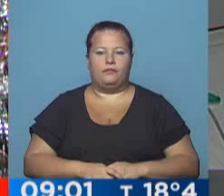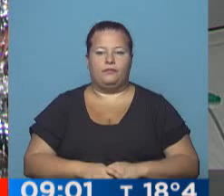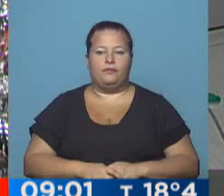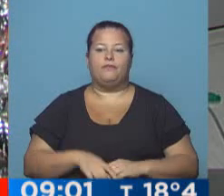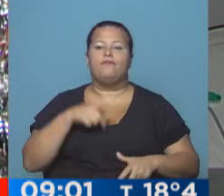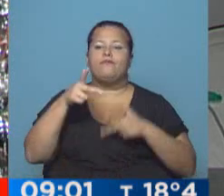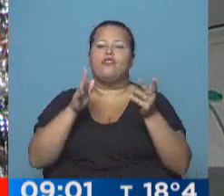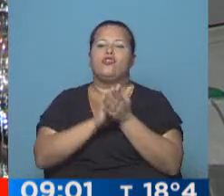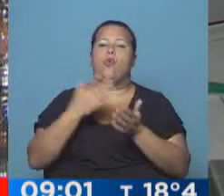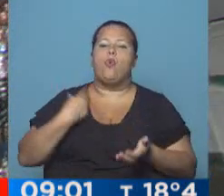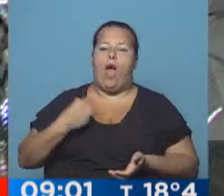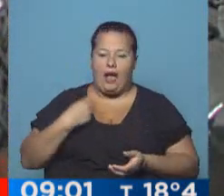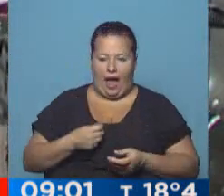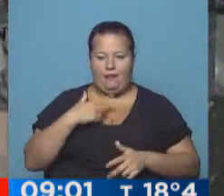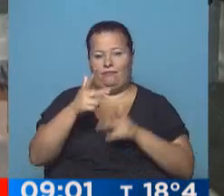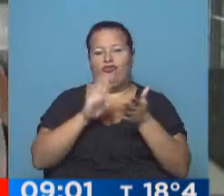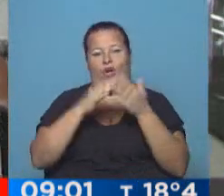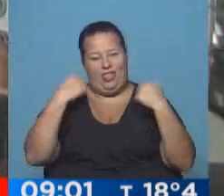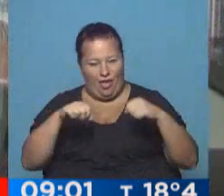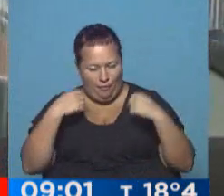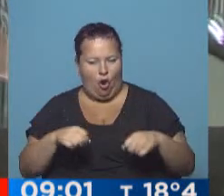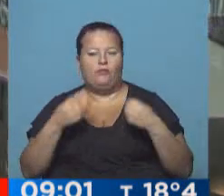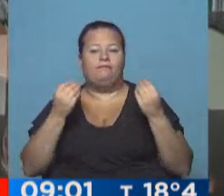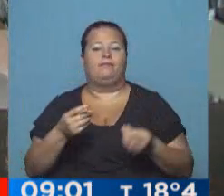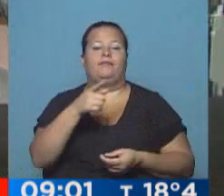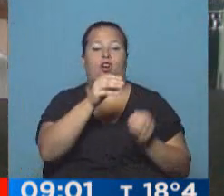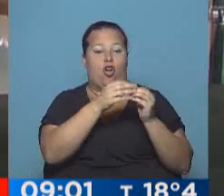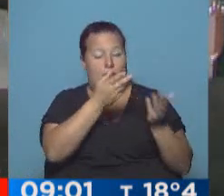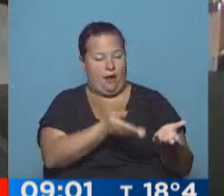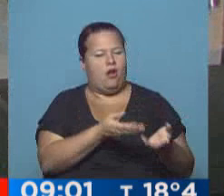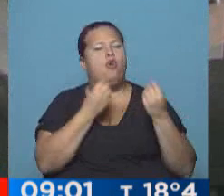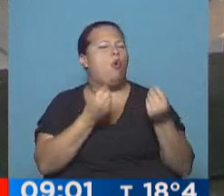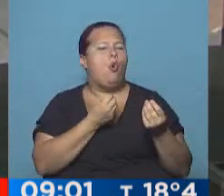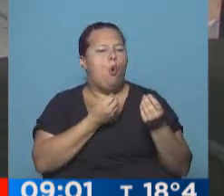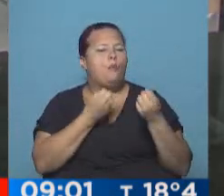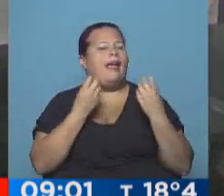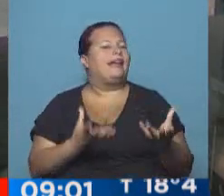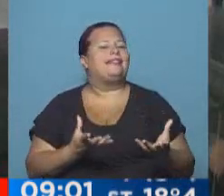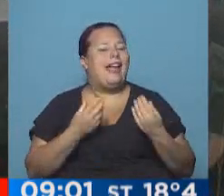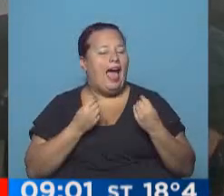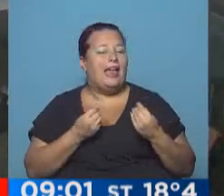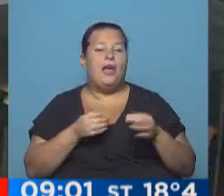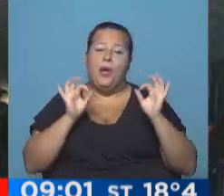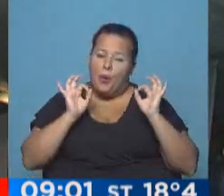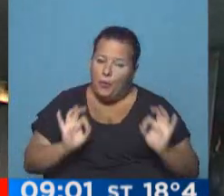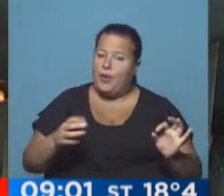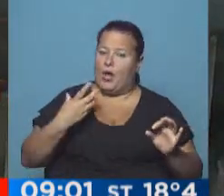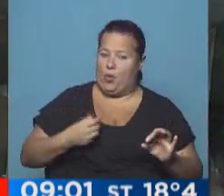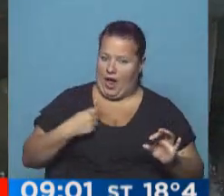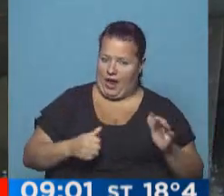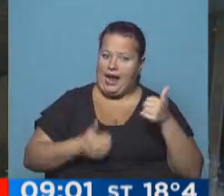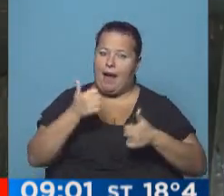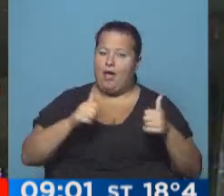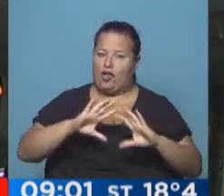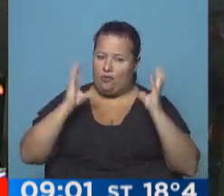Hablemos del globo entonces, nos quedamos con los deportes, porque Juan Carlos, ¿cómo nos fue? ¿Cómo nos está yendo? sienta bien a Huracán el